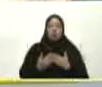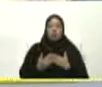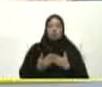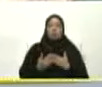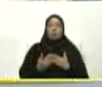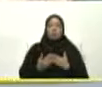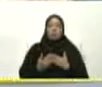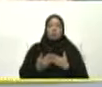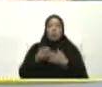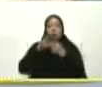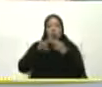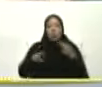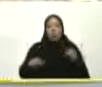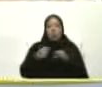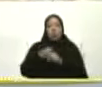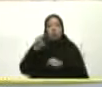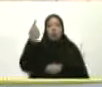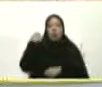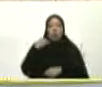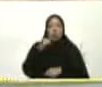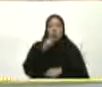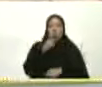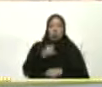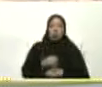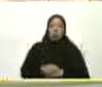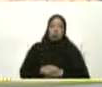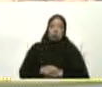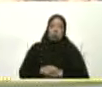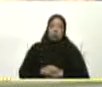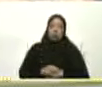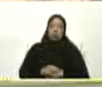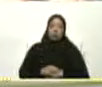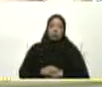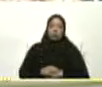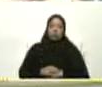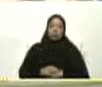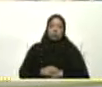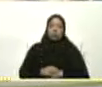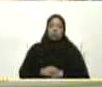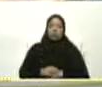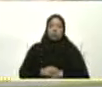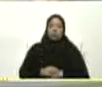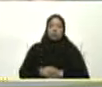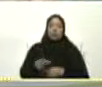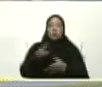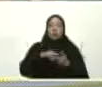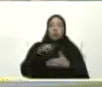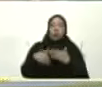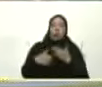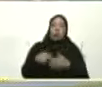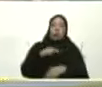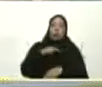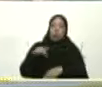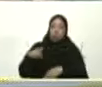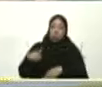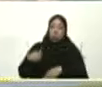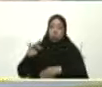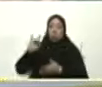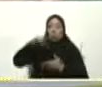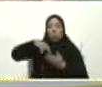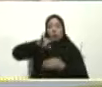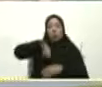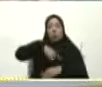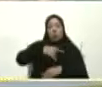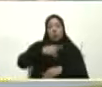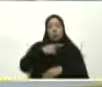compromiso Como lo dijimos ayer En el marco De la celebración De una propuesta Que estamos presentando De la universidad De Carabobo A la universidad